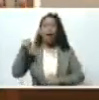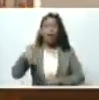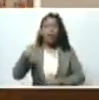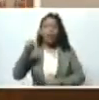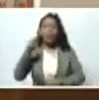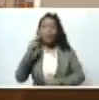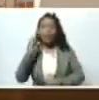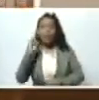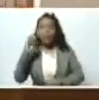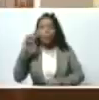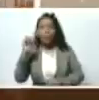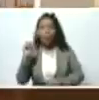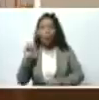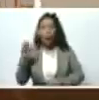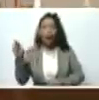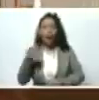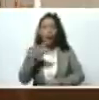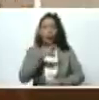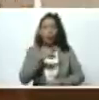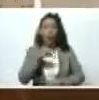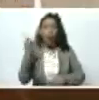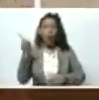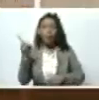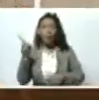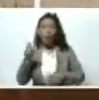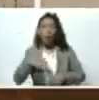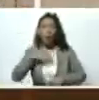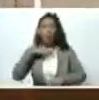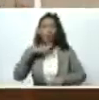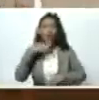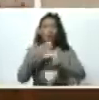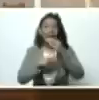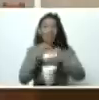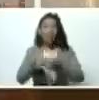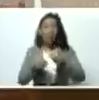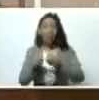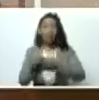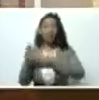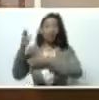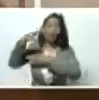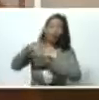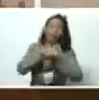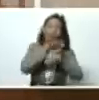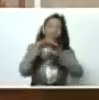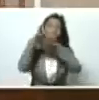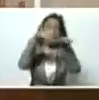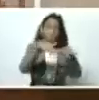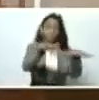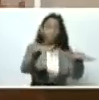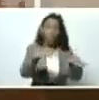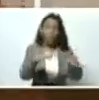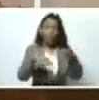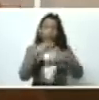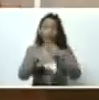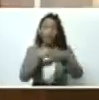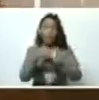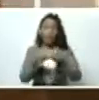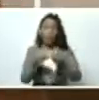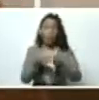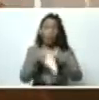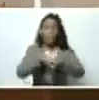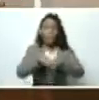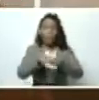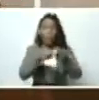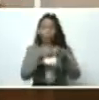Boco, que, bueno, muchísimo caudal de ese río que tributa al Socopó, bueno, se fue de su cauce. Hace